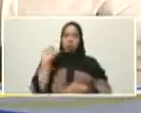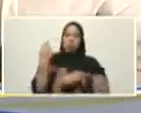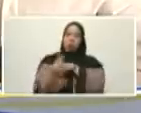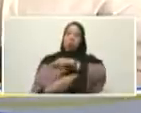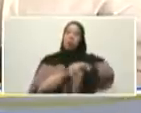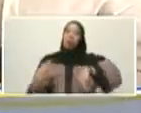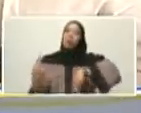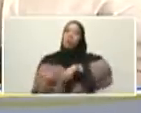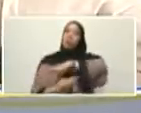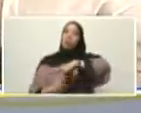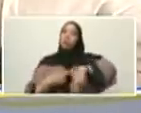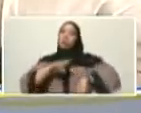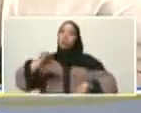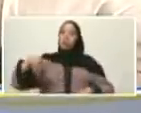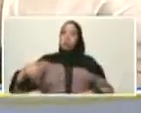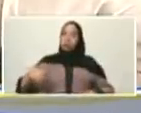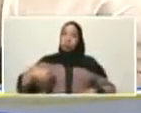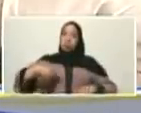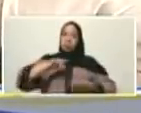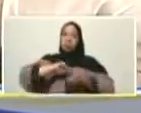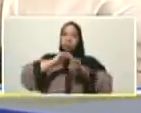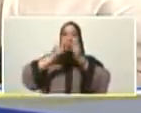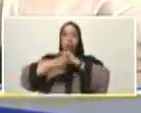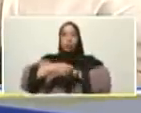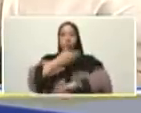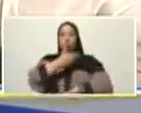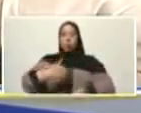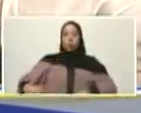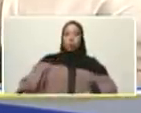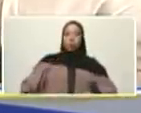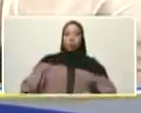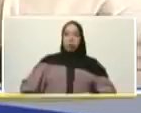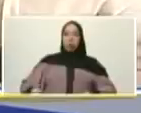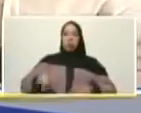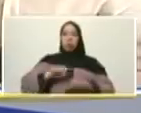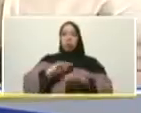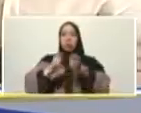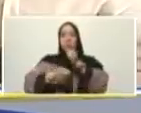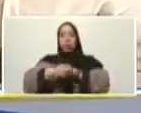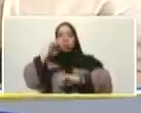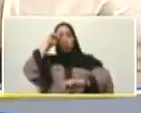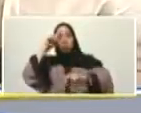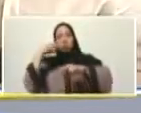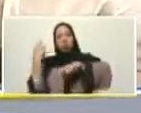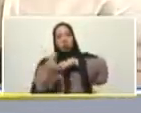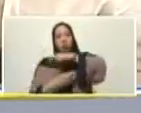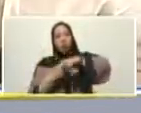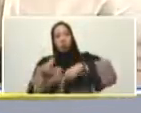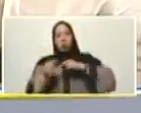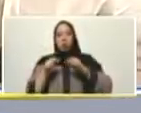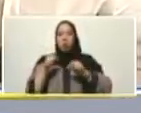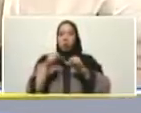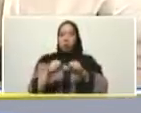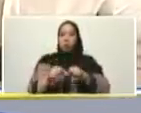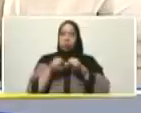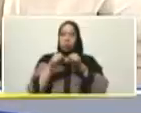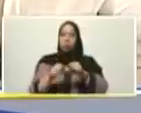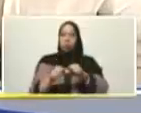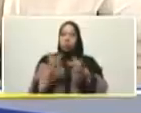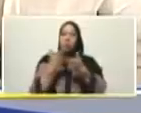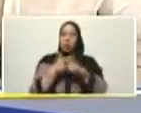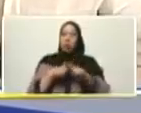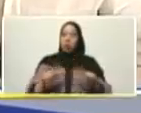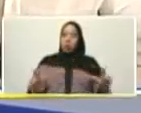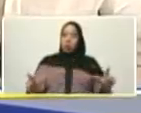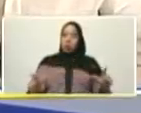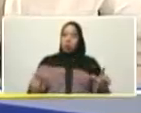nosotros trascendemos el progresismo nosotros vamos a los revolucionarios a construir una democracia radical